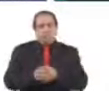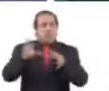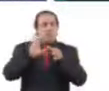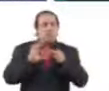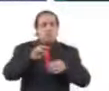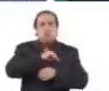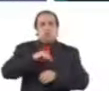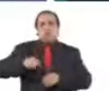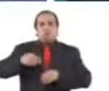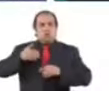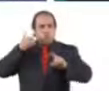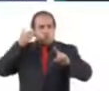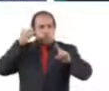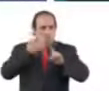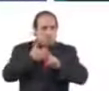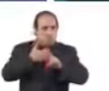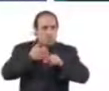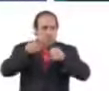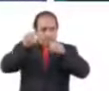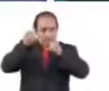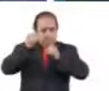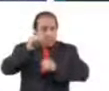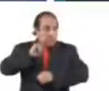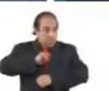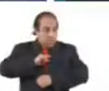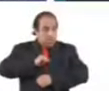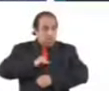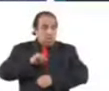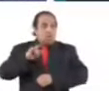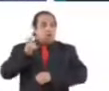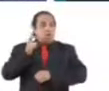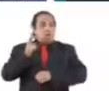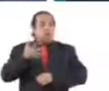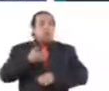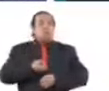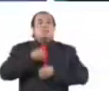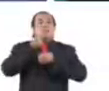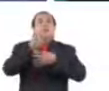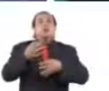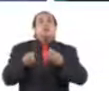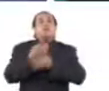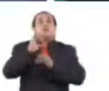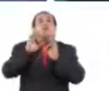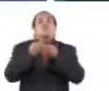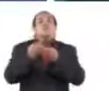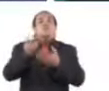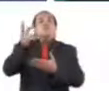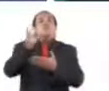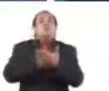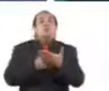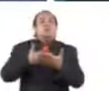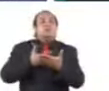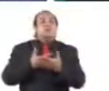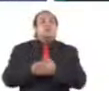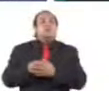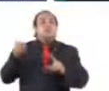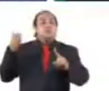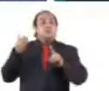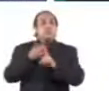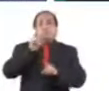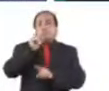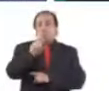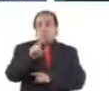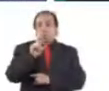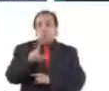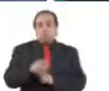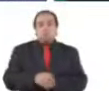vocación y nuestra identidad. Y en junio aportamos nuevas herramientas para consumar esta causa común. Se